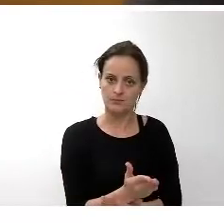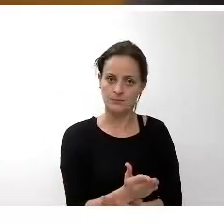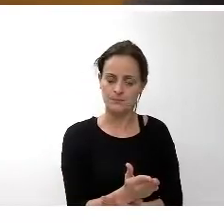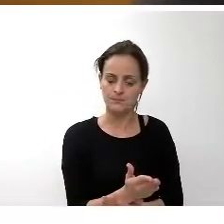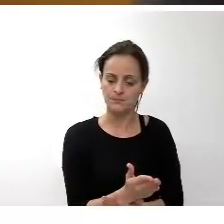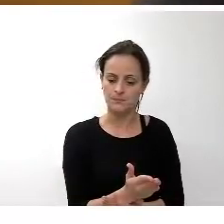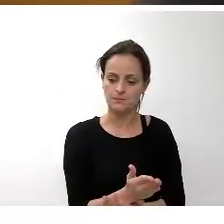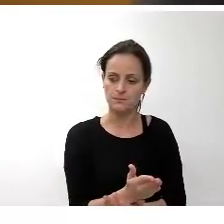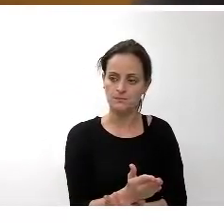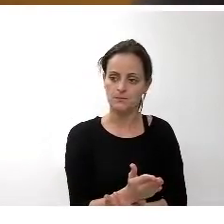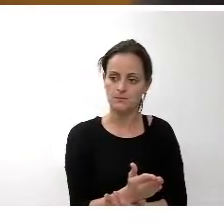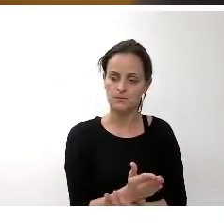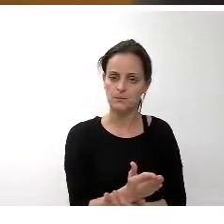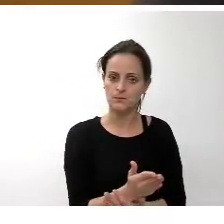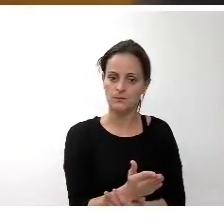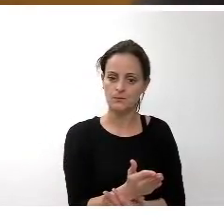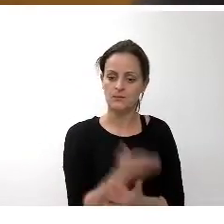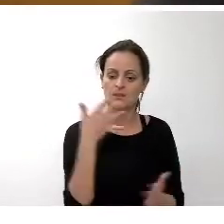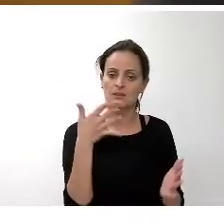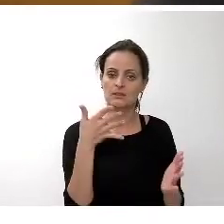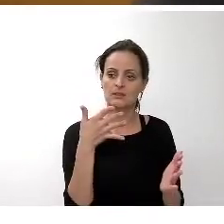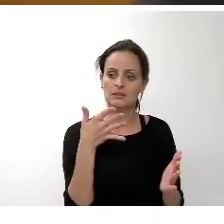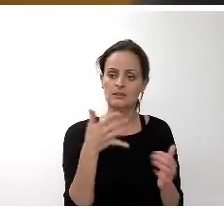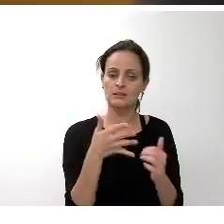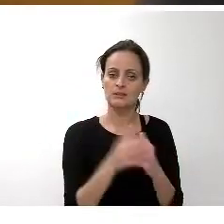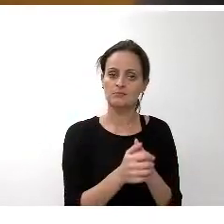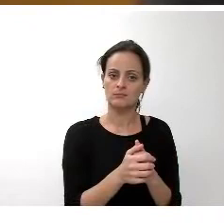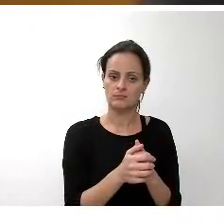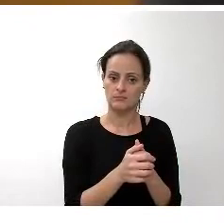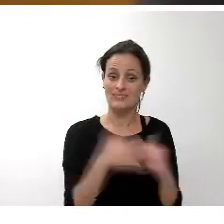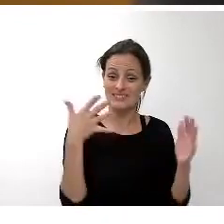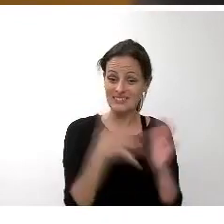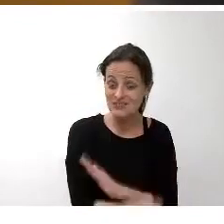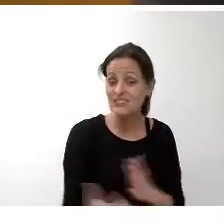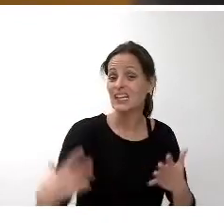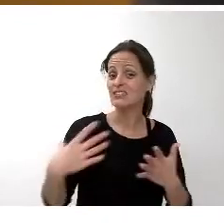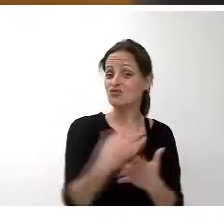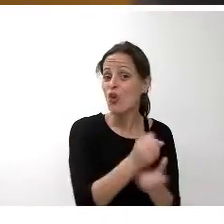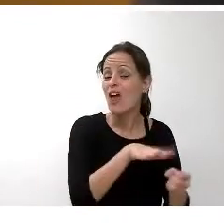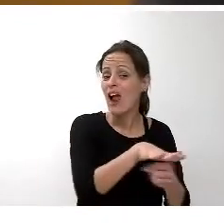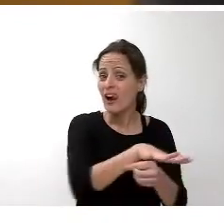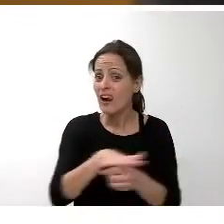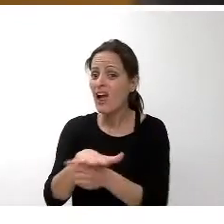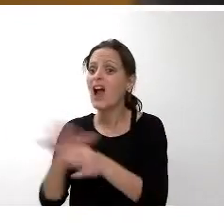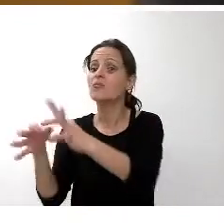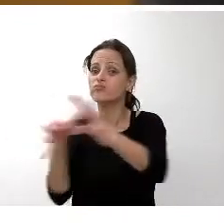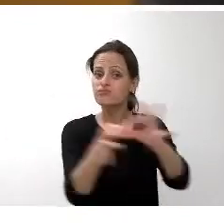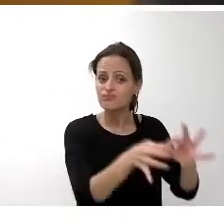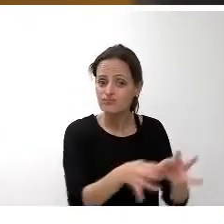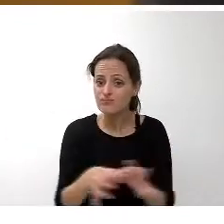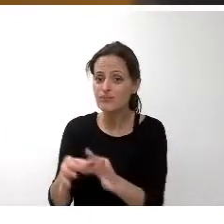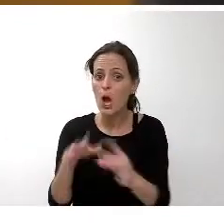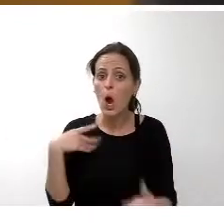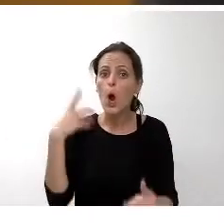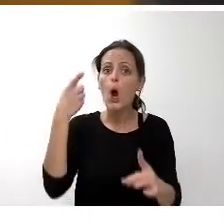explicitado donde todas las áreas de esta corporación están remando juntos en la misma dirección para afrontar el problema